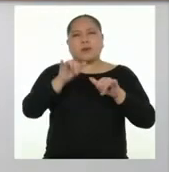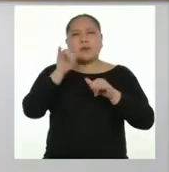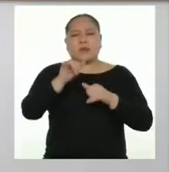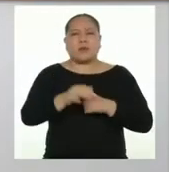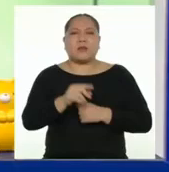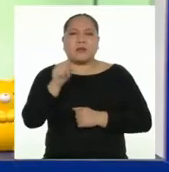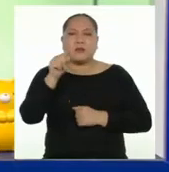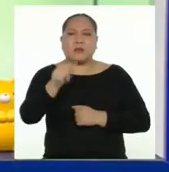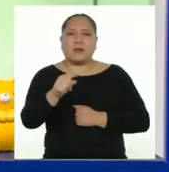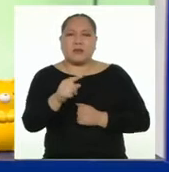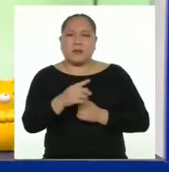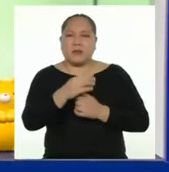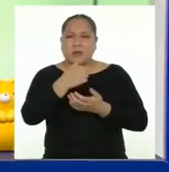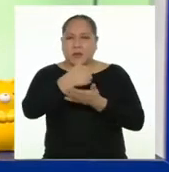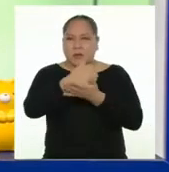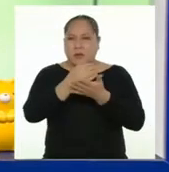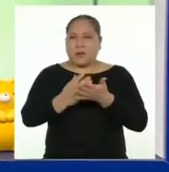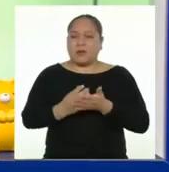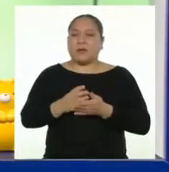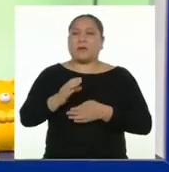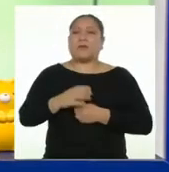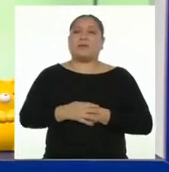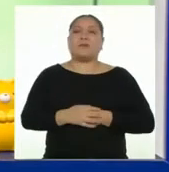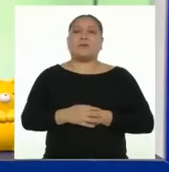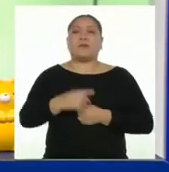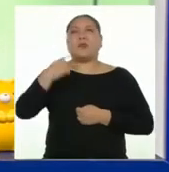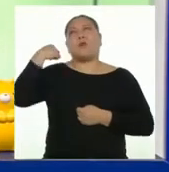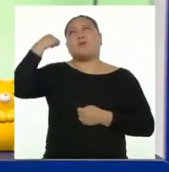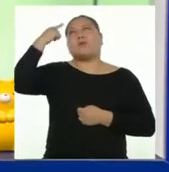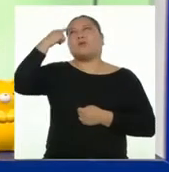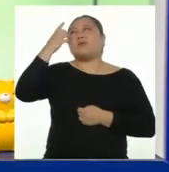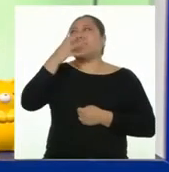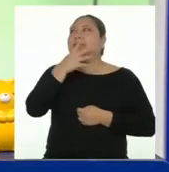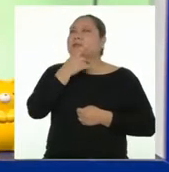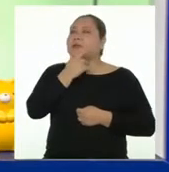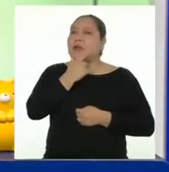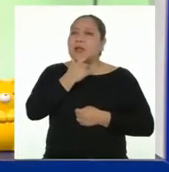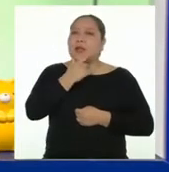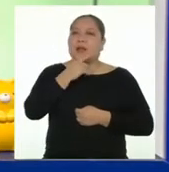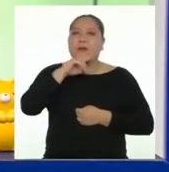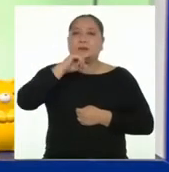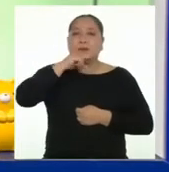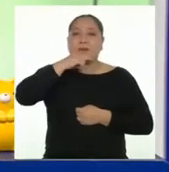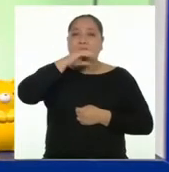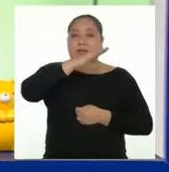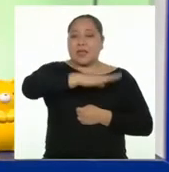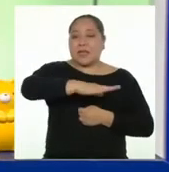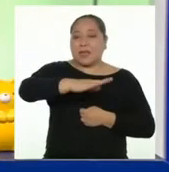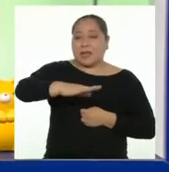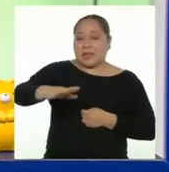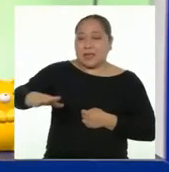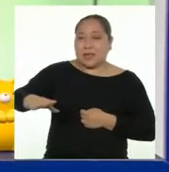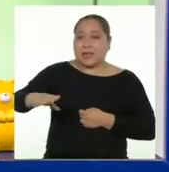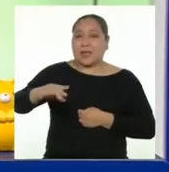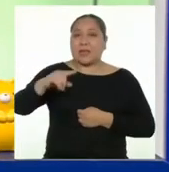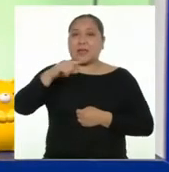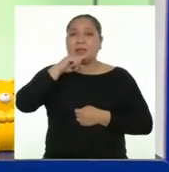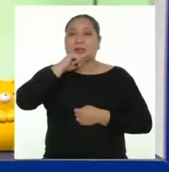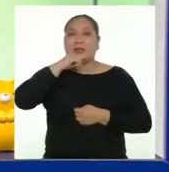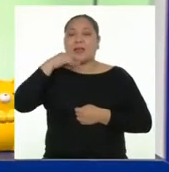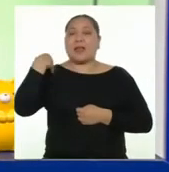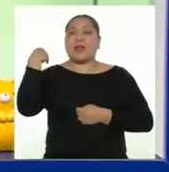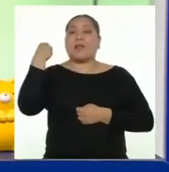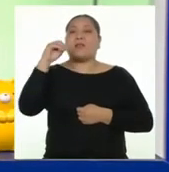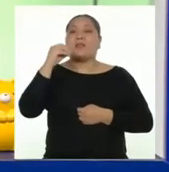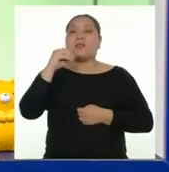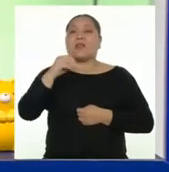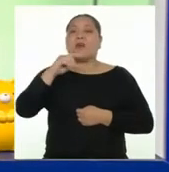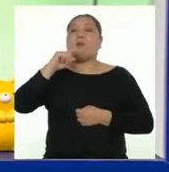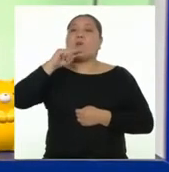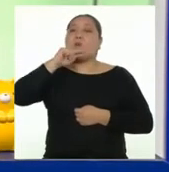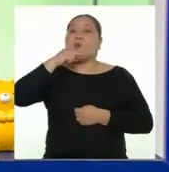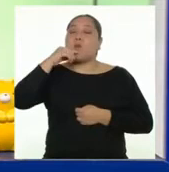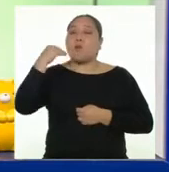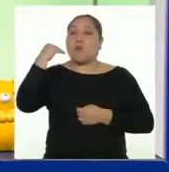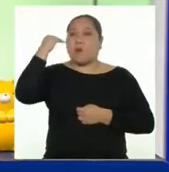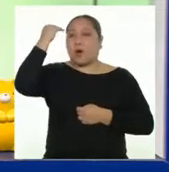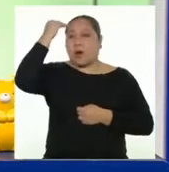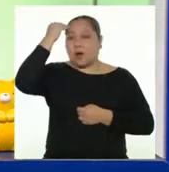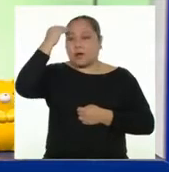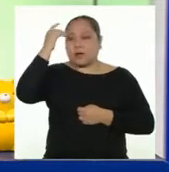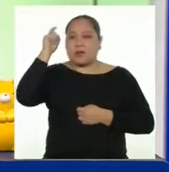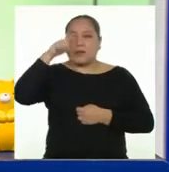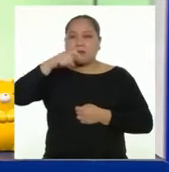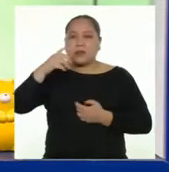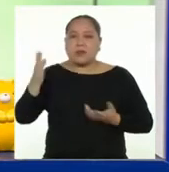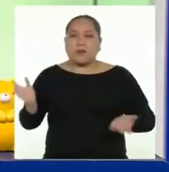partir de este párrafo? Estoy pensando en algo como las niñas, adolescentes y mujeres necesitan que se promueva una imagen